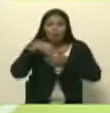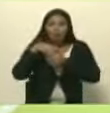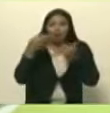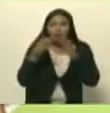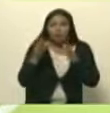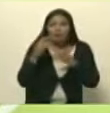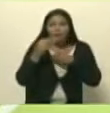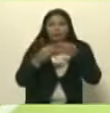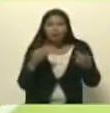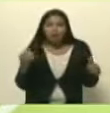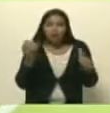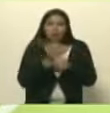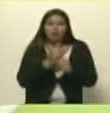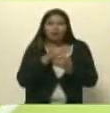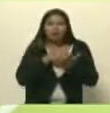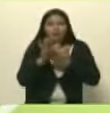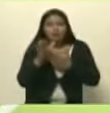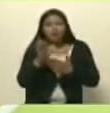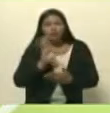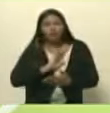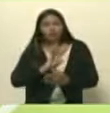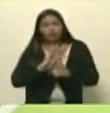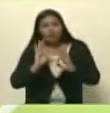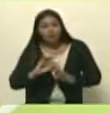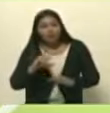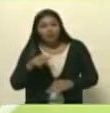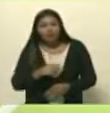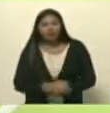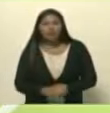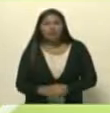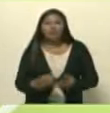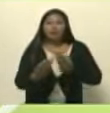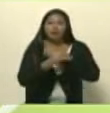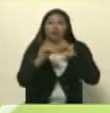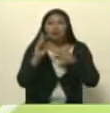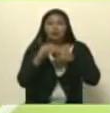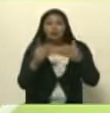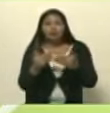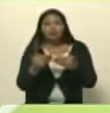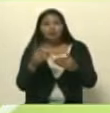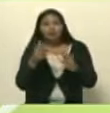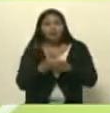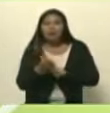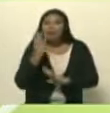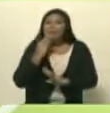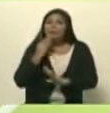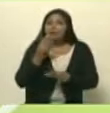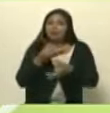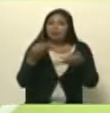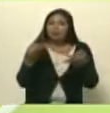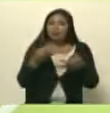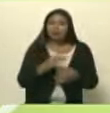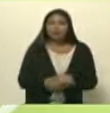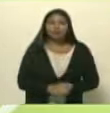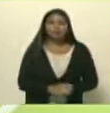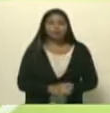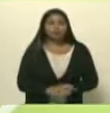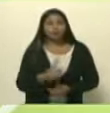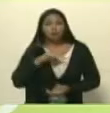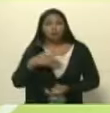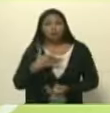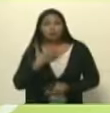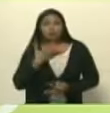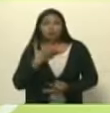para recuperar la garantizar la democracia es una experiencia fascinante que produce